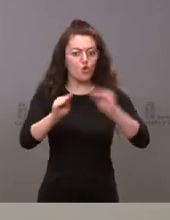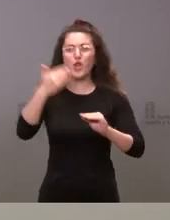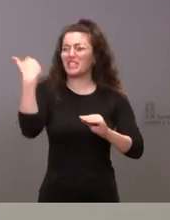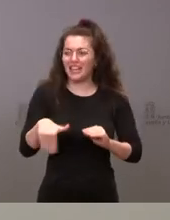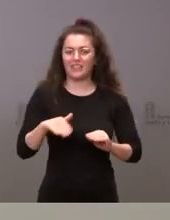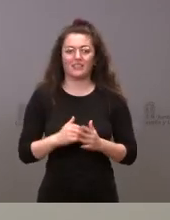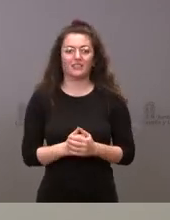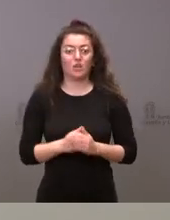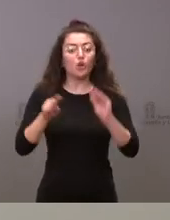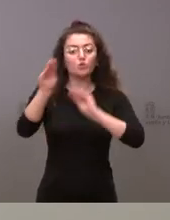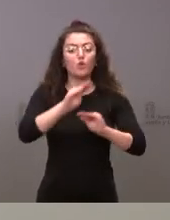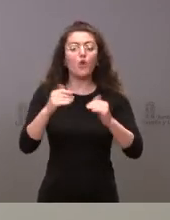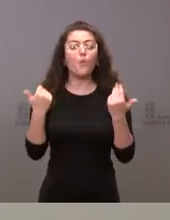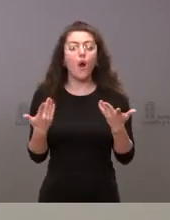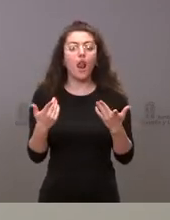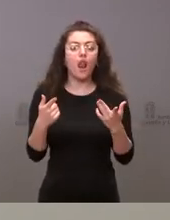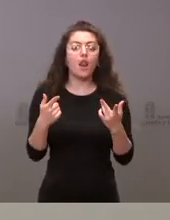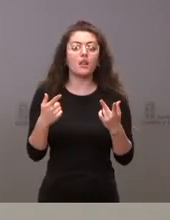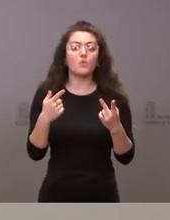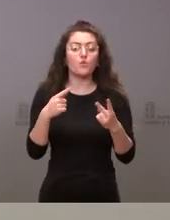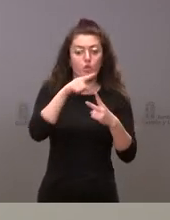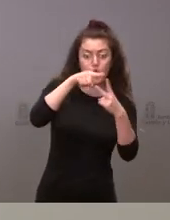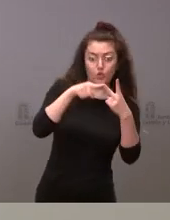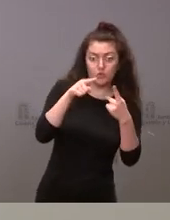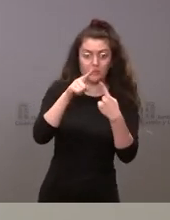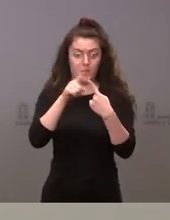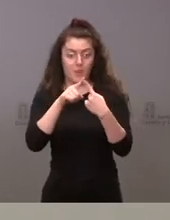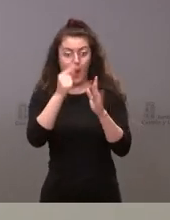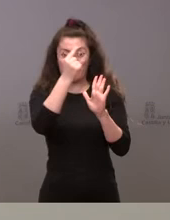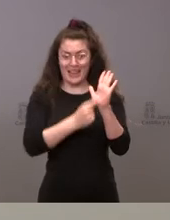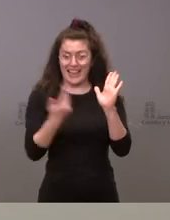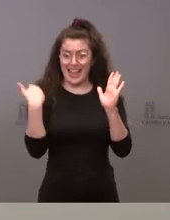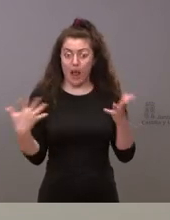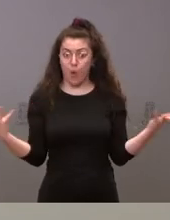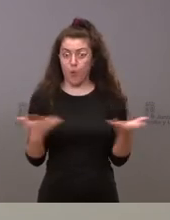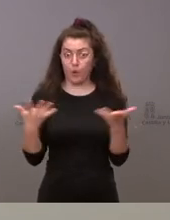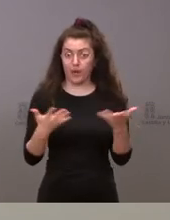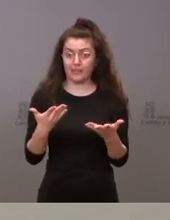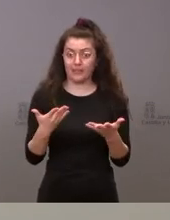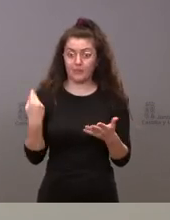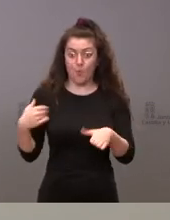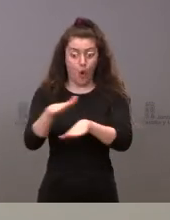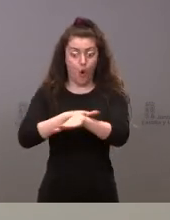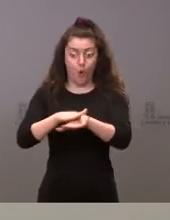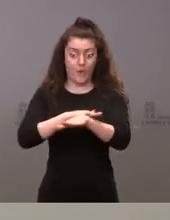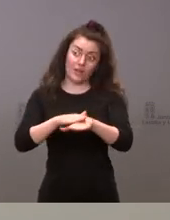la solución pasa por un doble aspecto por las medidas que ya son urgentes y que el gobierno está tardando en tomar y por también